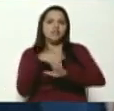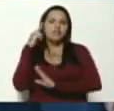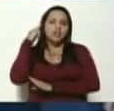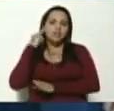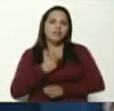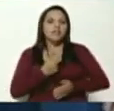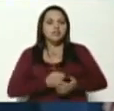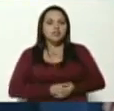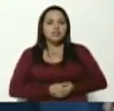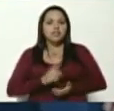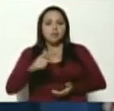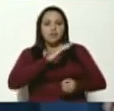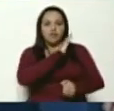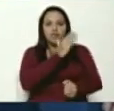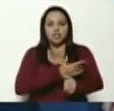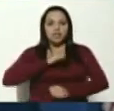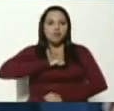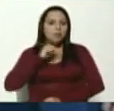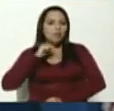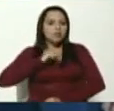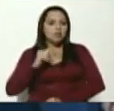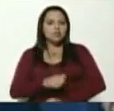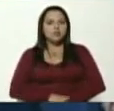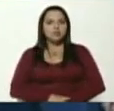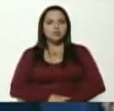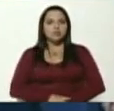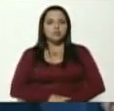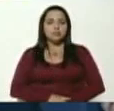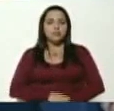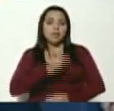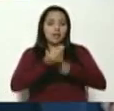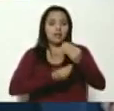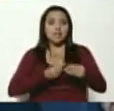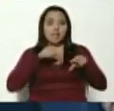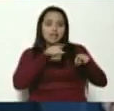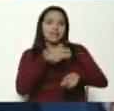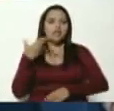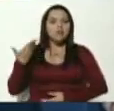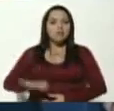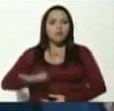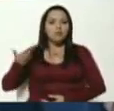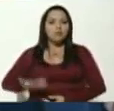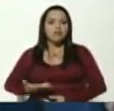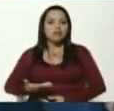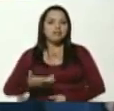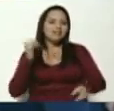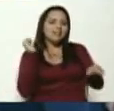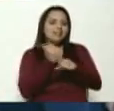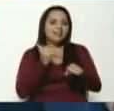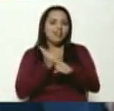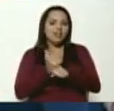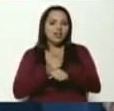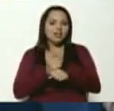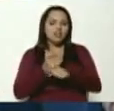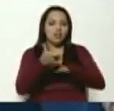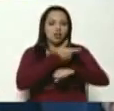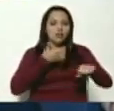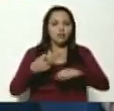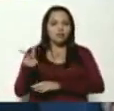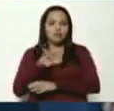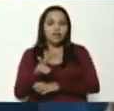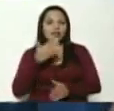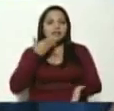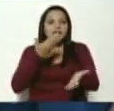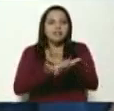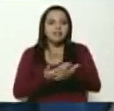y nuestras fuerzas policiales a fin de que se cumpla esta importante tarea del Estado venezolano. Muchas gracias.